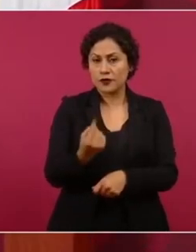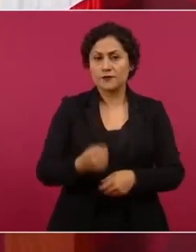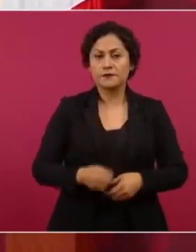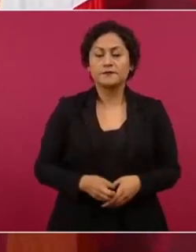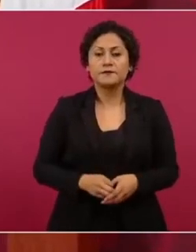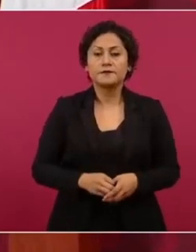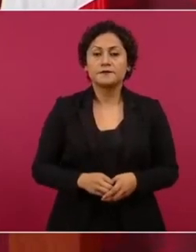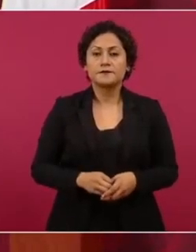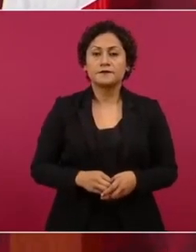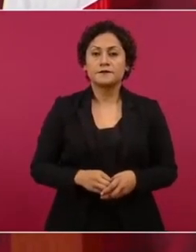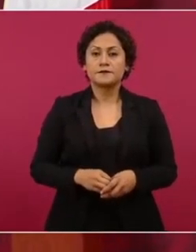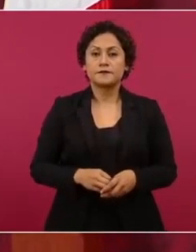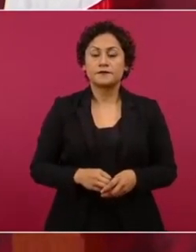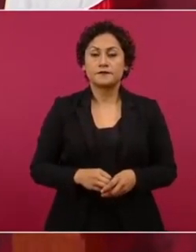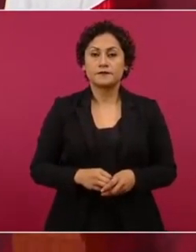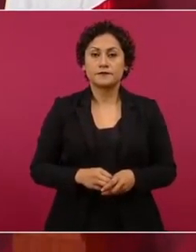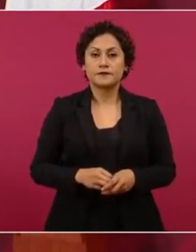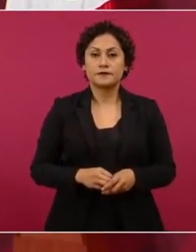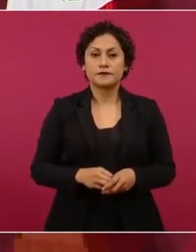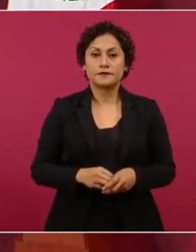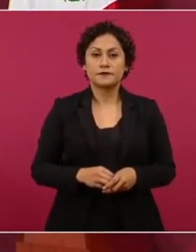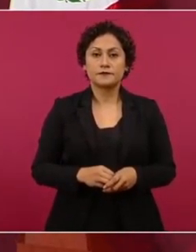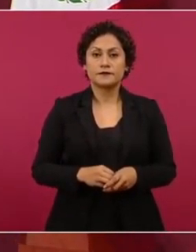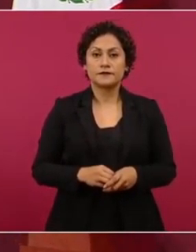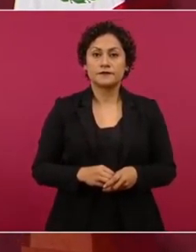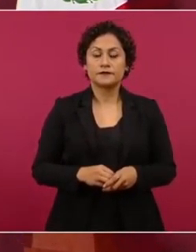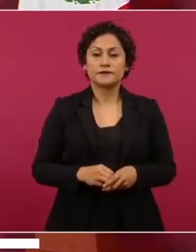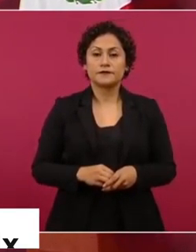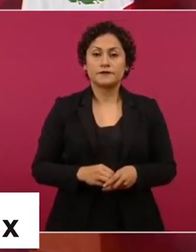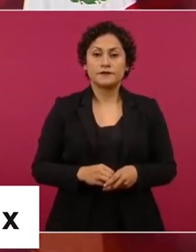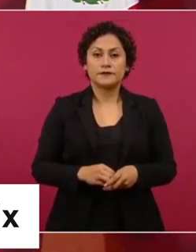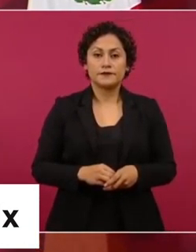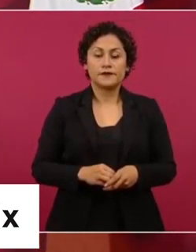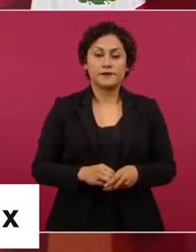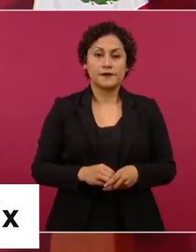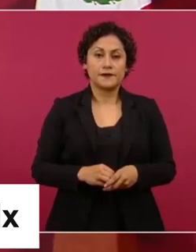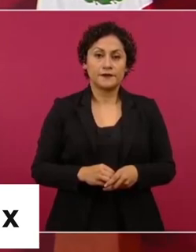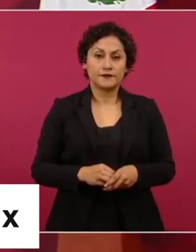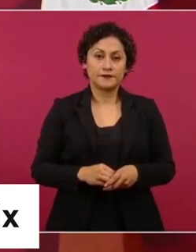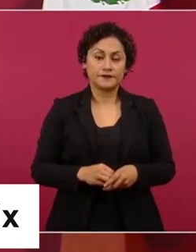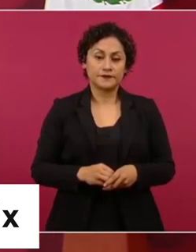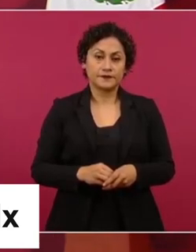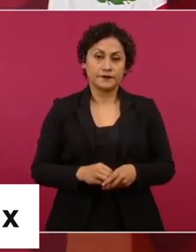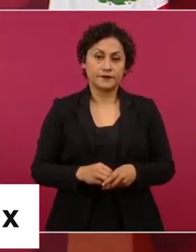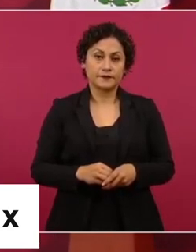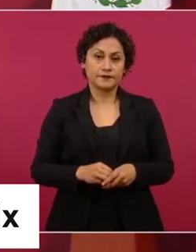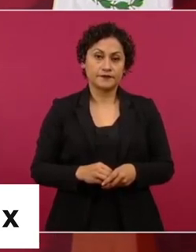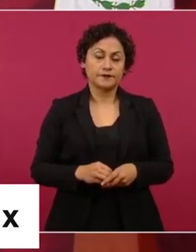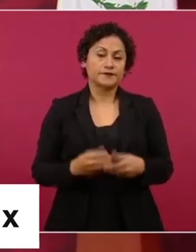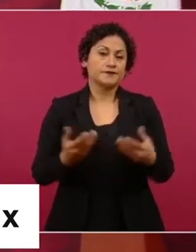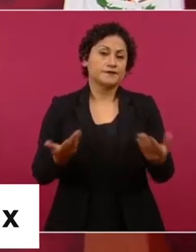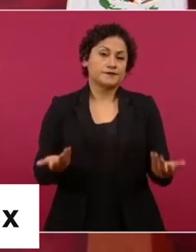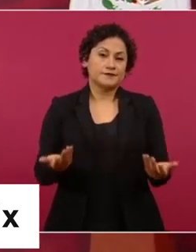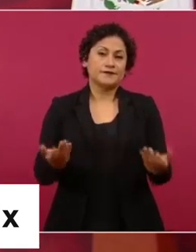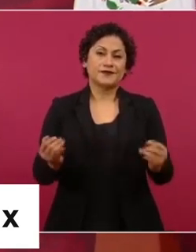muchas oficinas